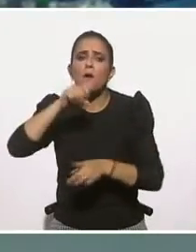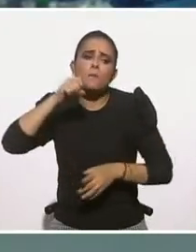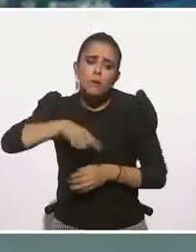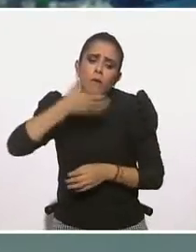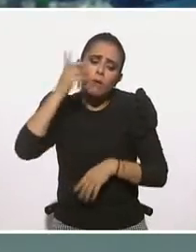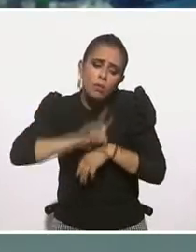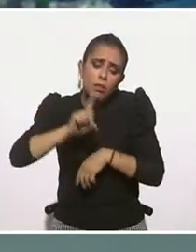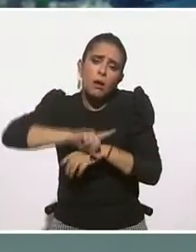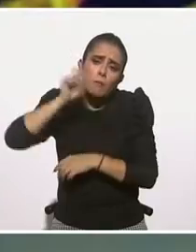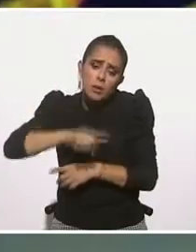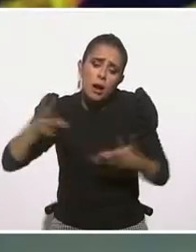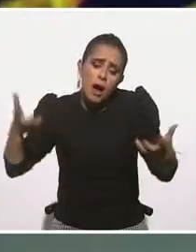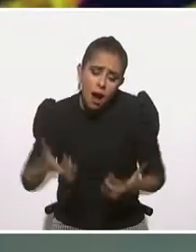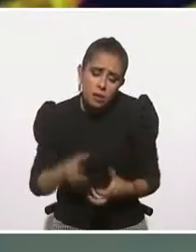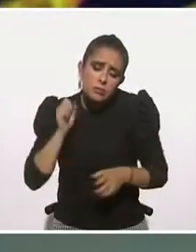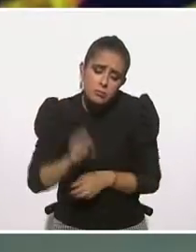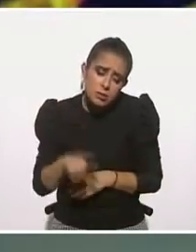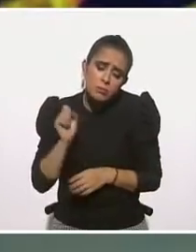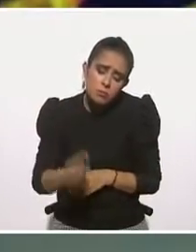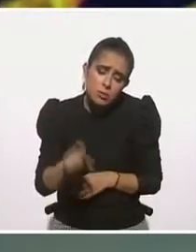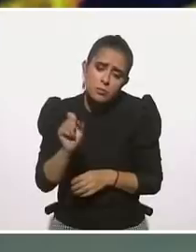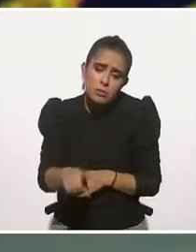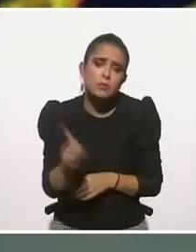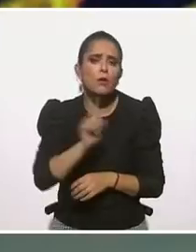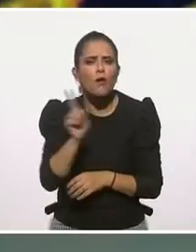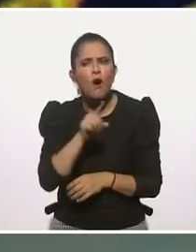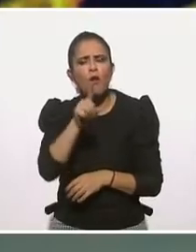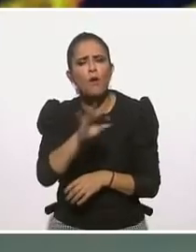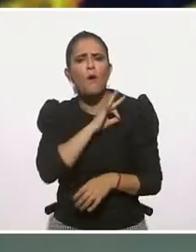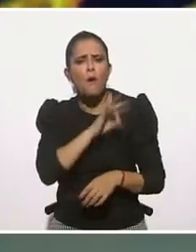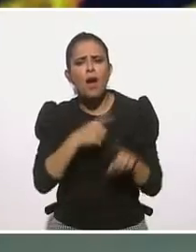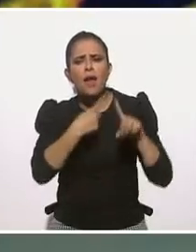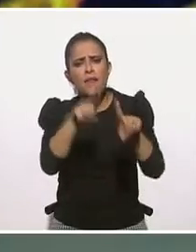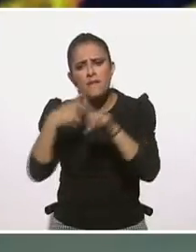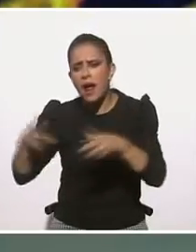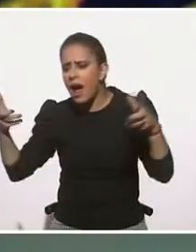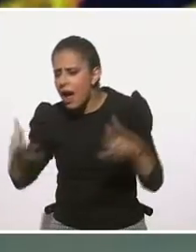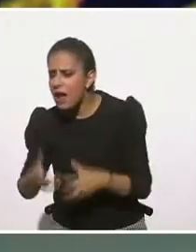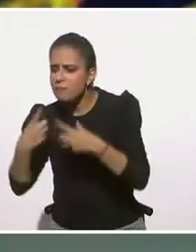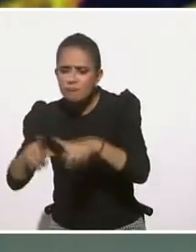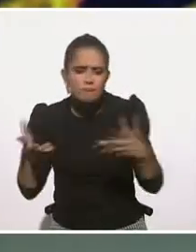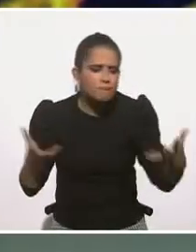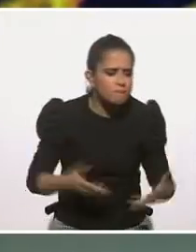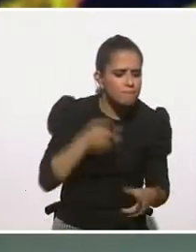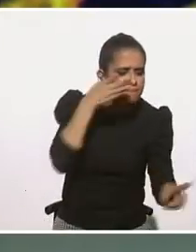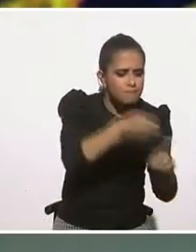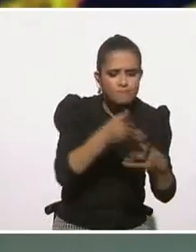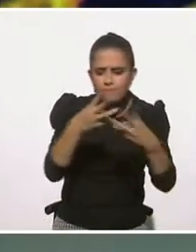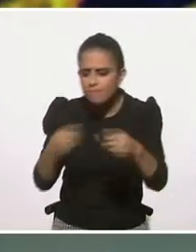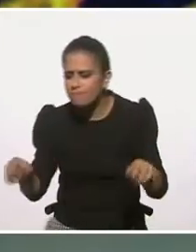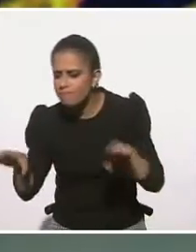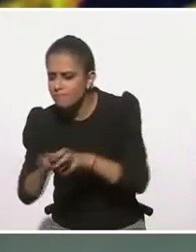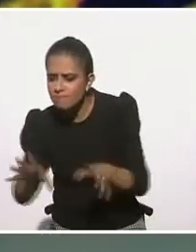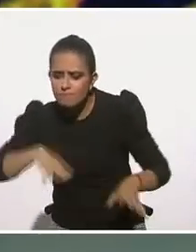para relacionarte con personas diferentes, para trabajar en escenarios diferentes y para buscar otro tipo de recursos diferentes.